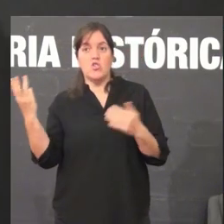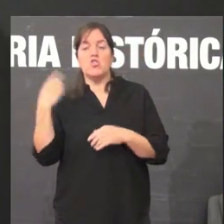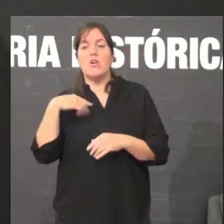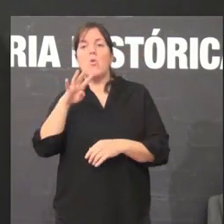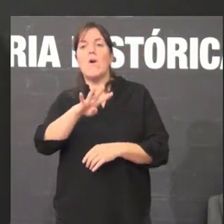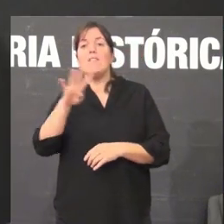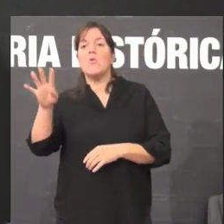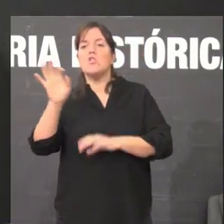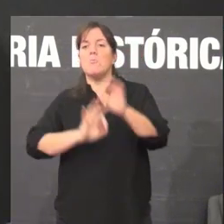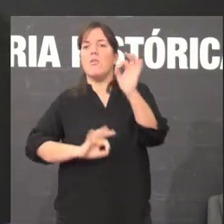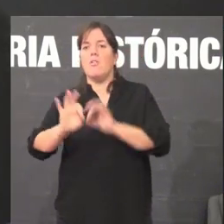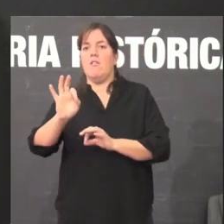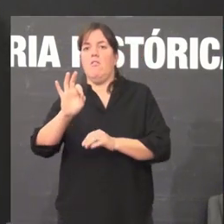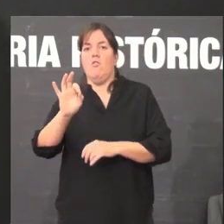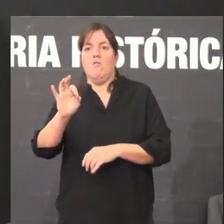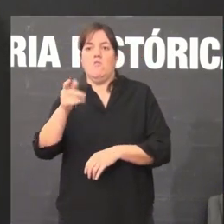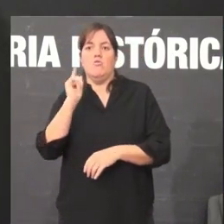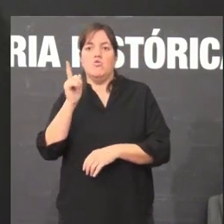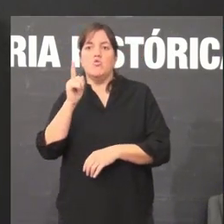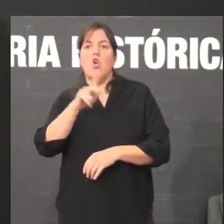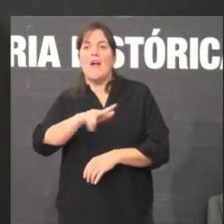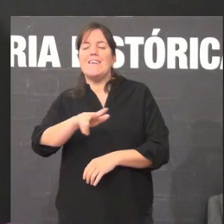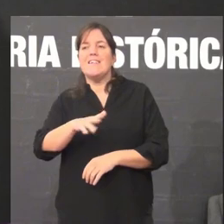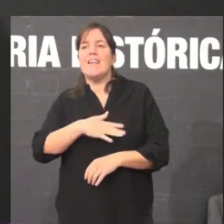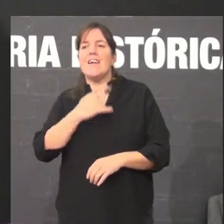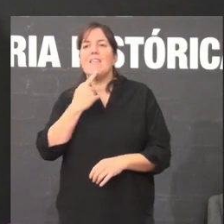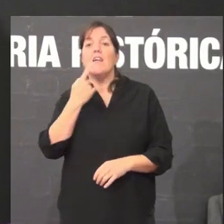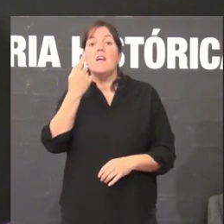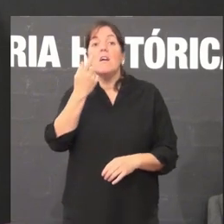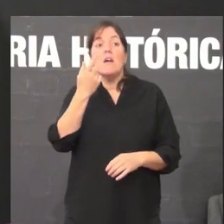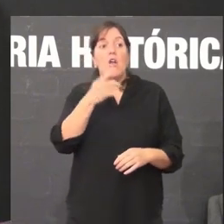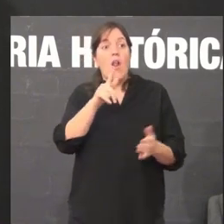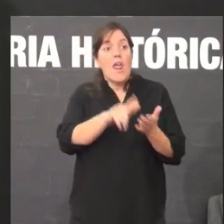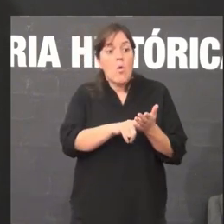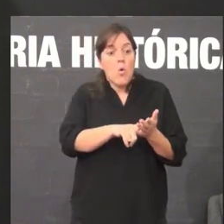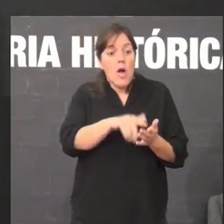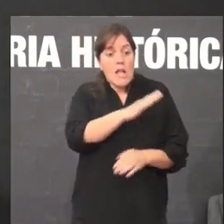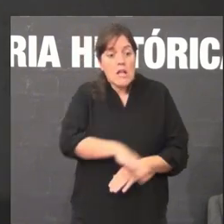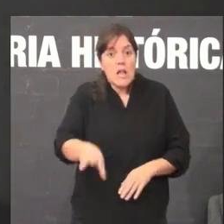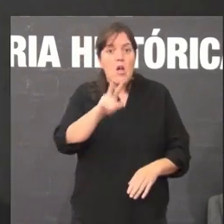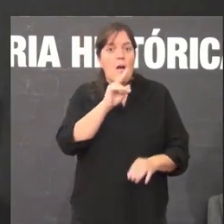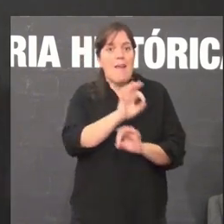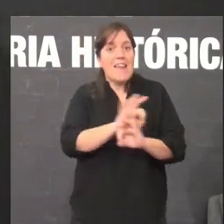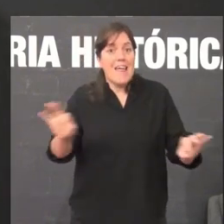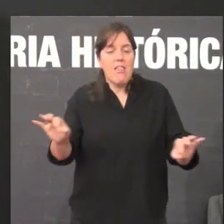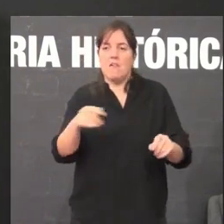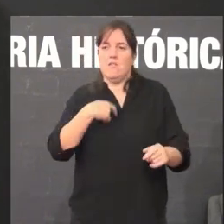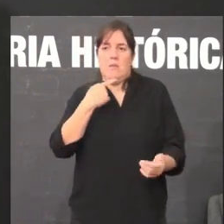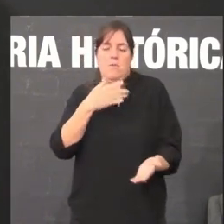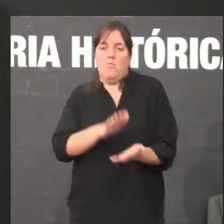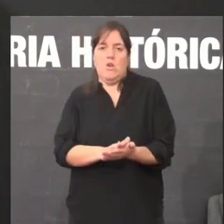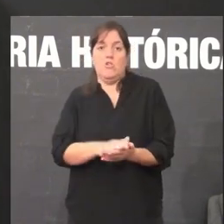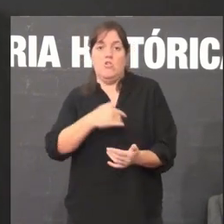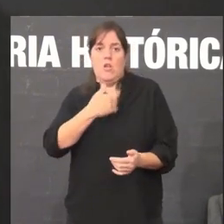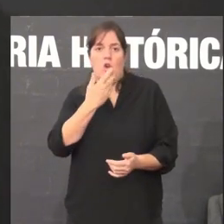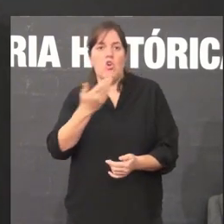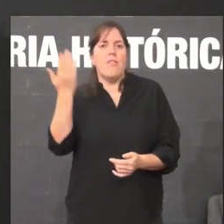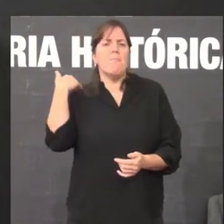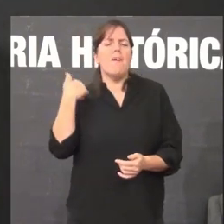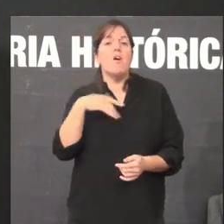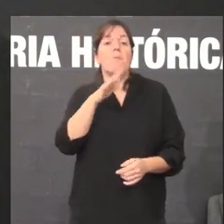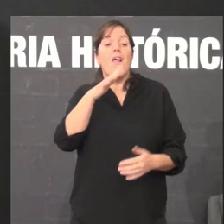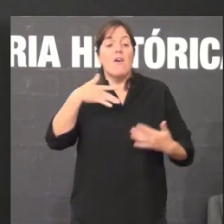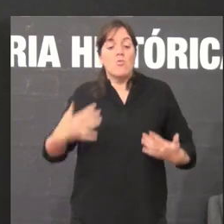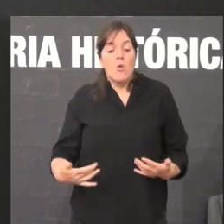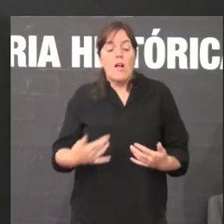Dín que unha lingua que non falan os nenos é unha lingua morta, e que non hai mellor forma de coñecer o pasado para descubrir como está o